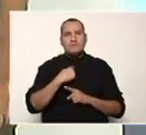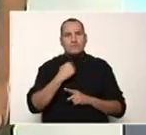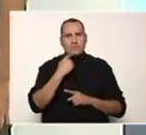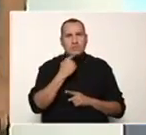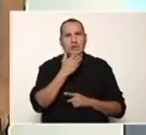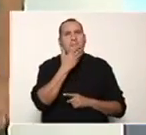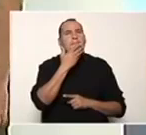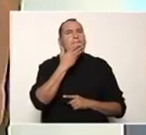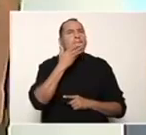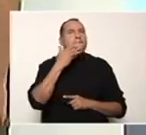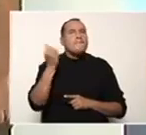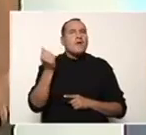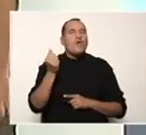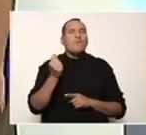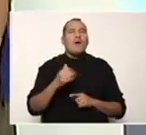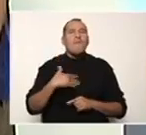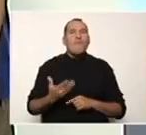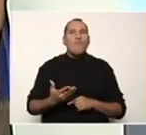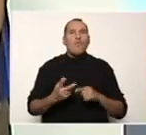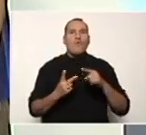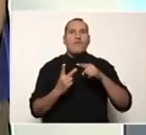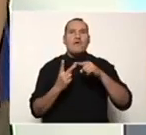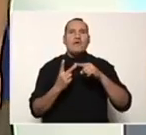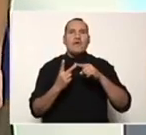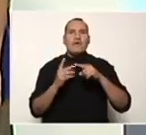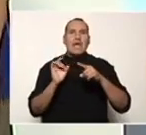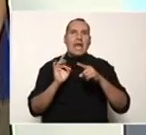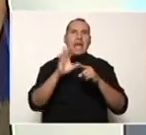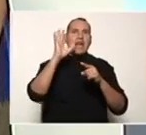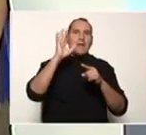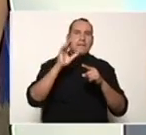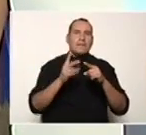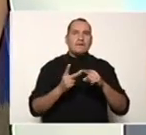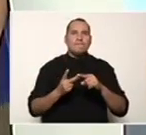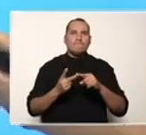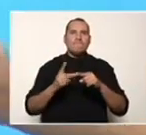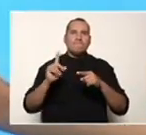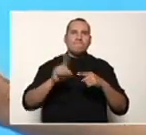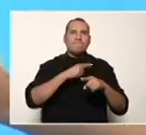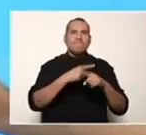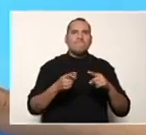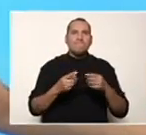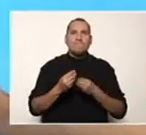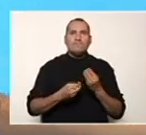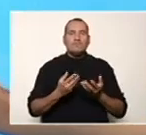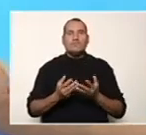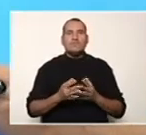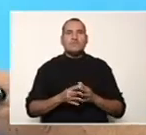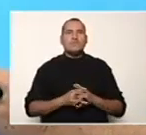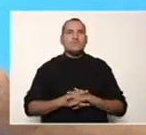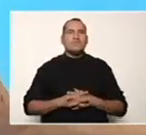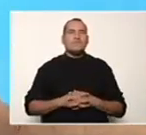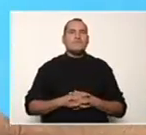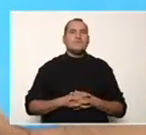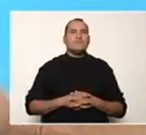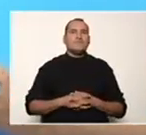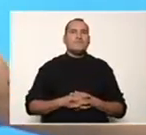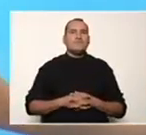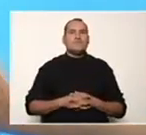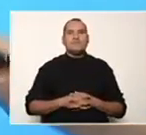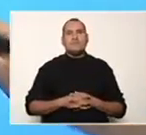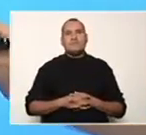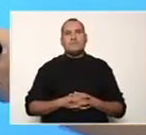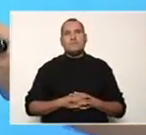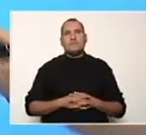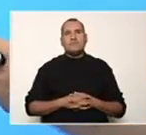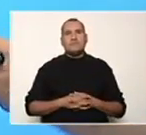para que se me vaya la raíz. Para que se me vaya esa raíz cúbica, debo tener una